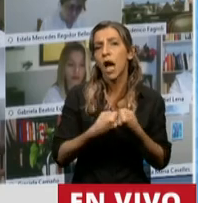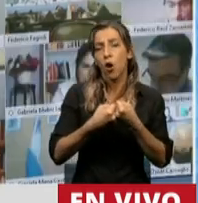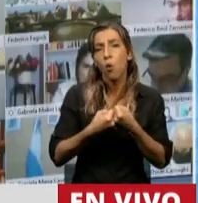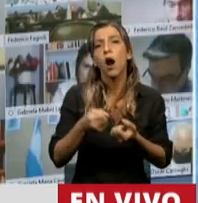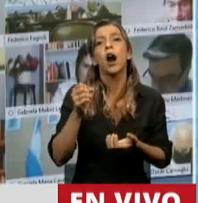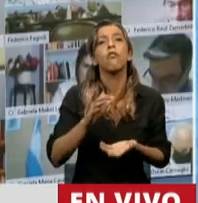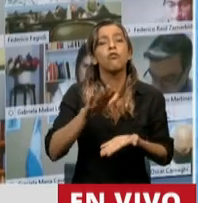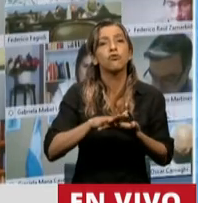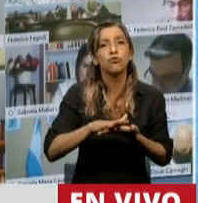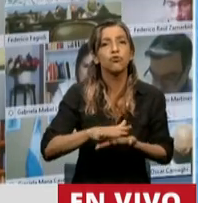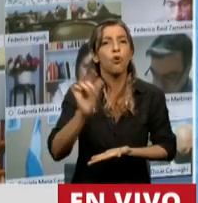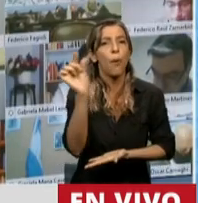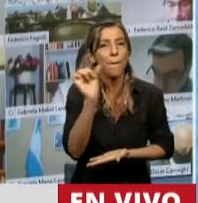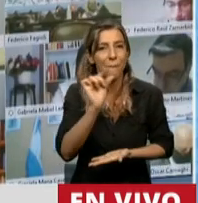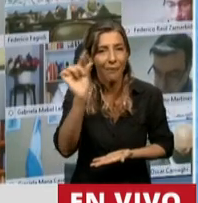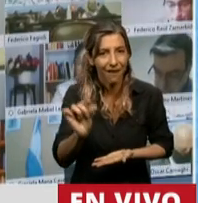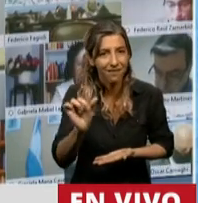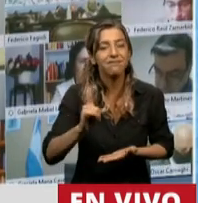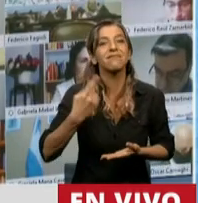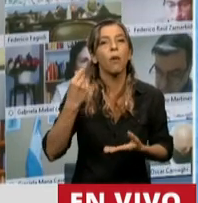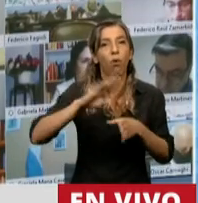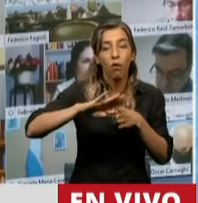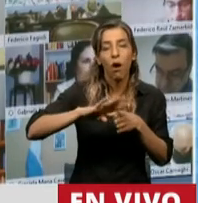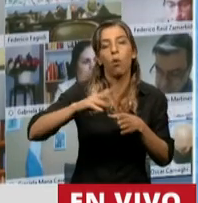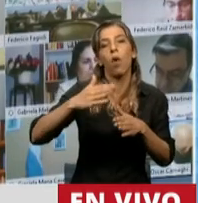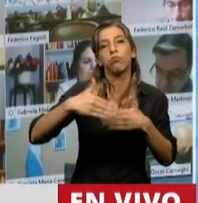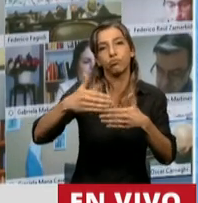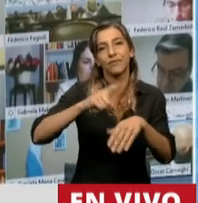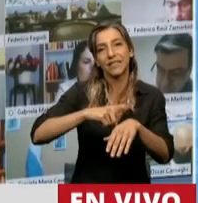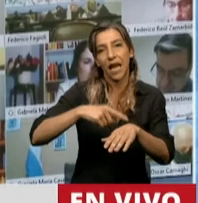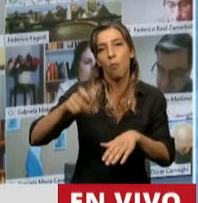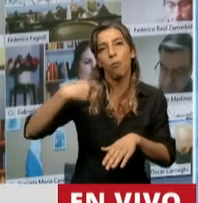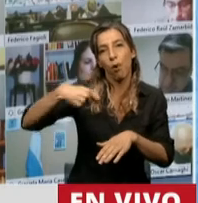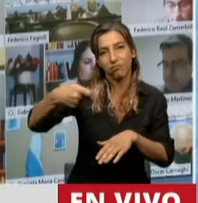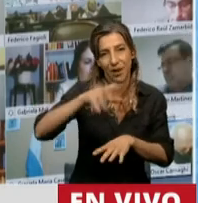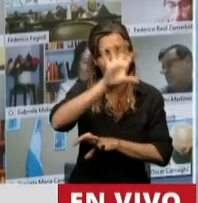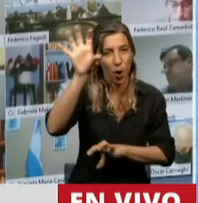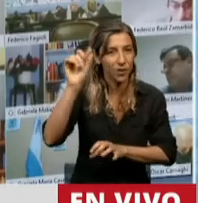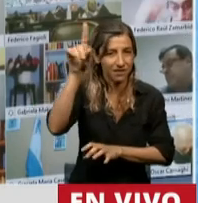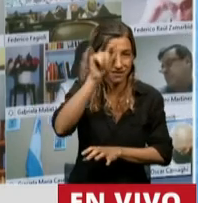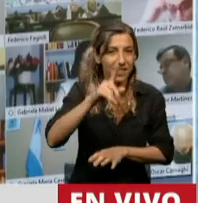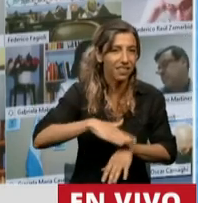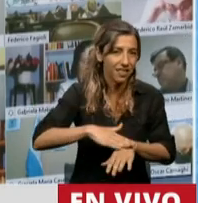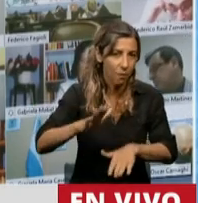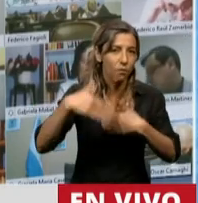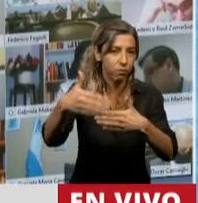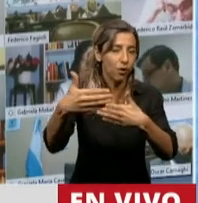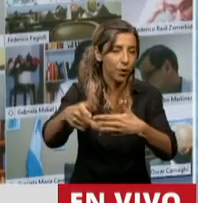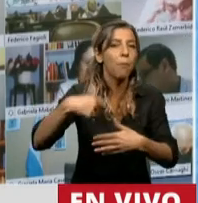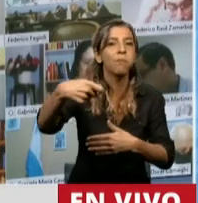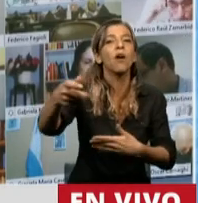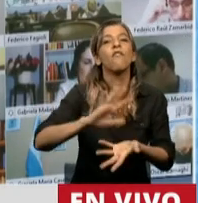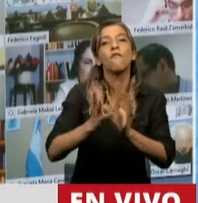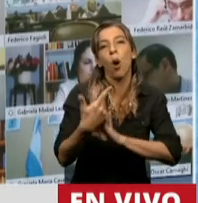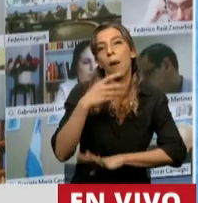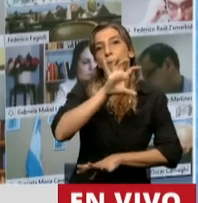los préstamos que se suscribirán con las jurisdicciones provinciales en condiciones que oxigenarán nuestras